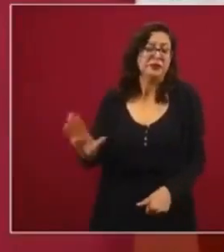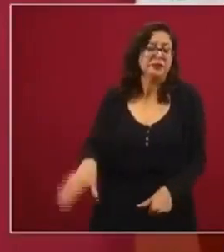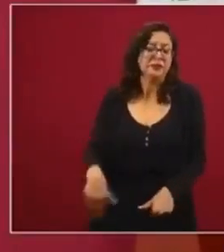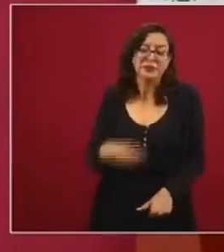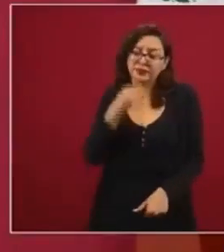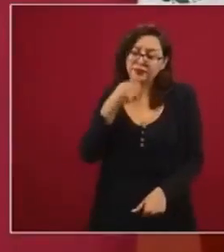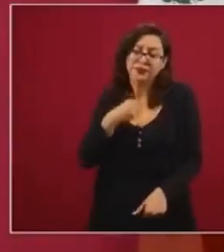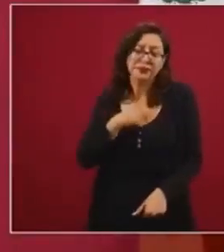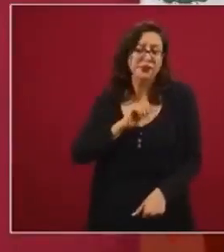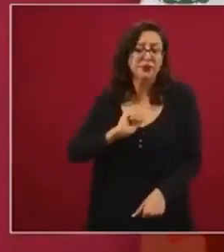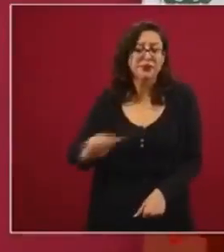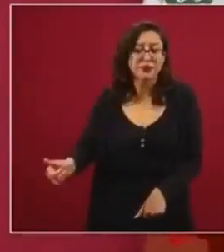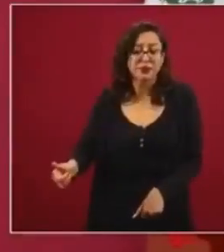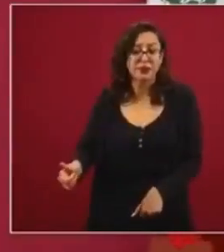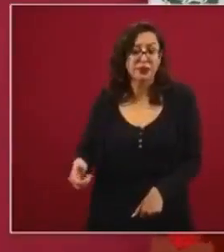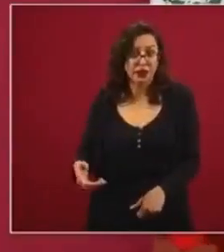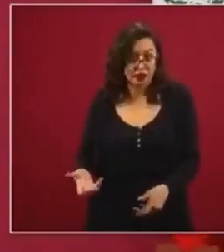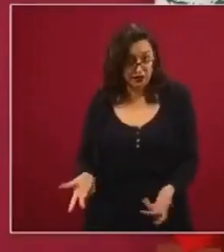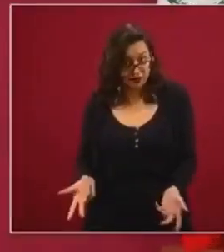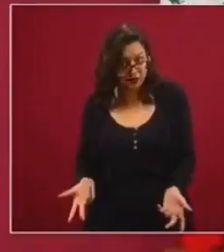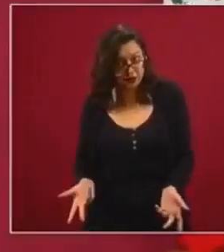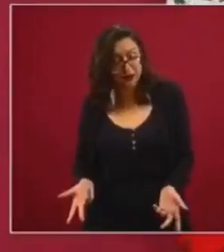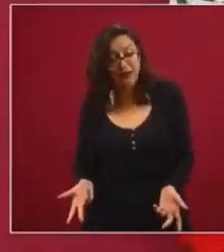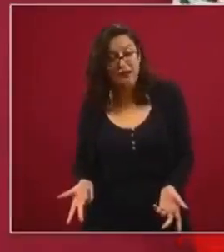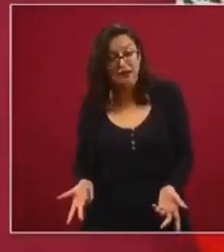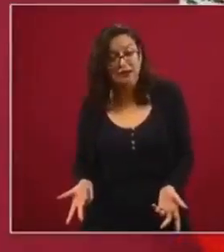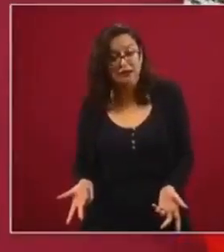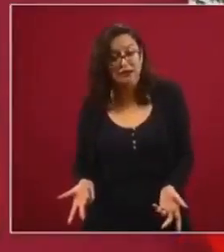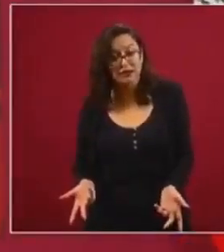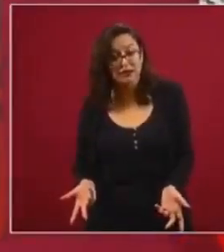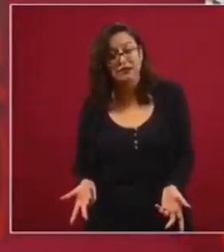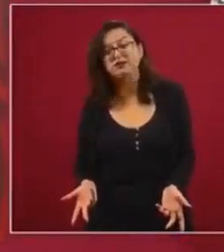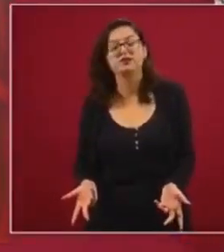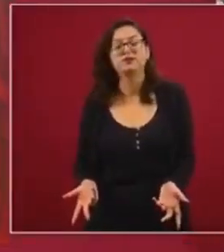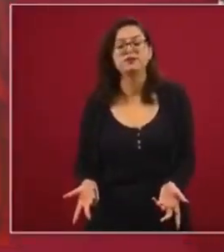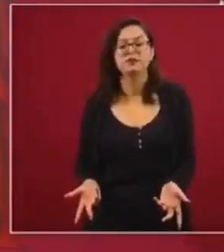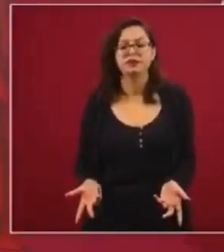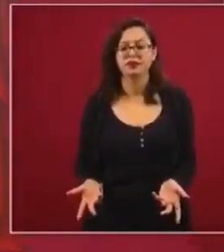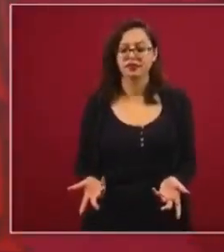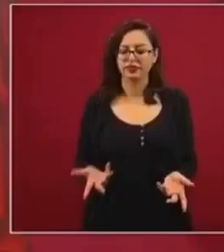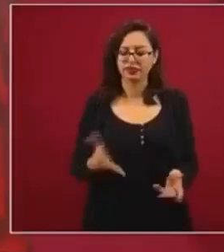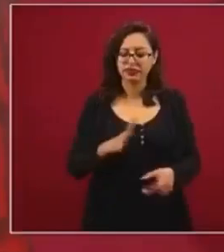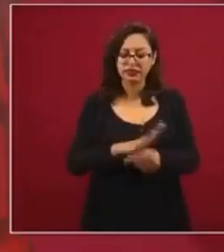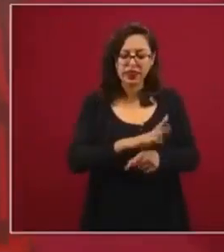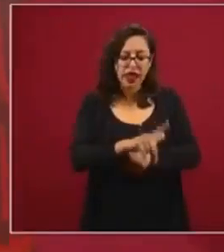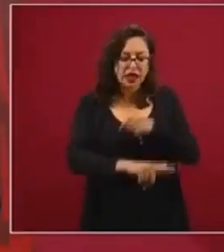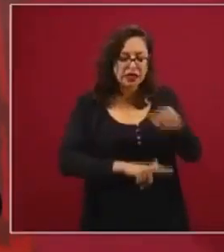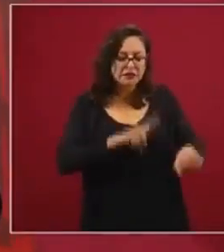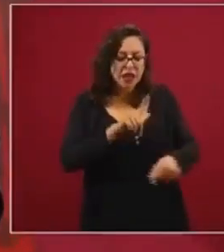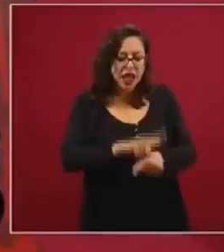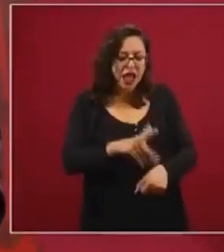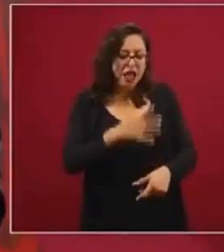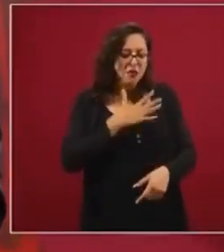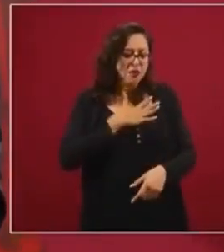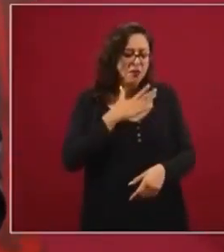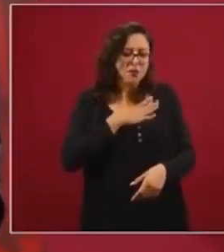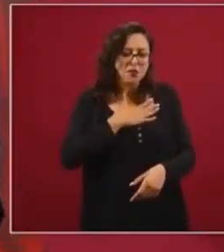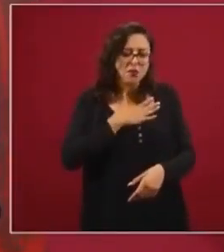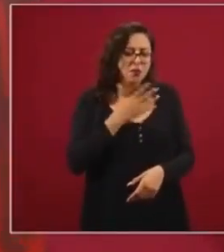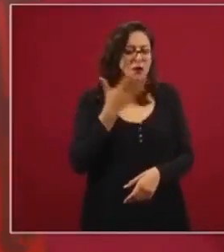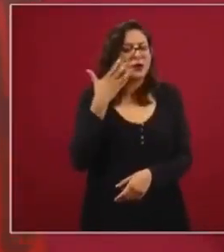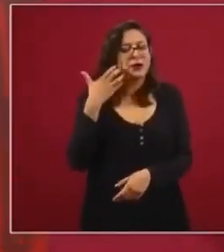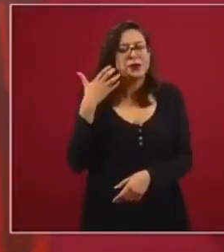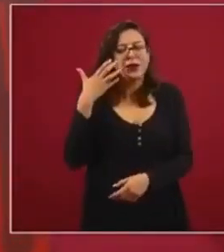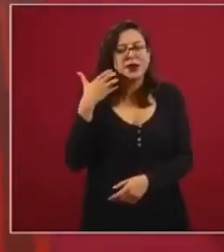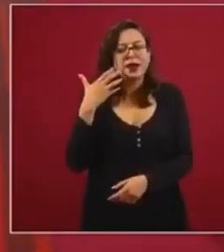¿Que no, si tiene uno una mascota, un